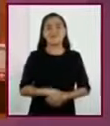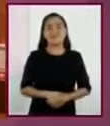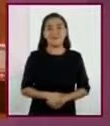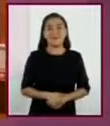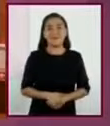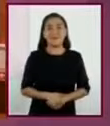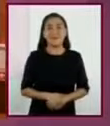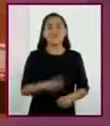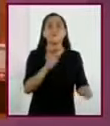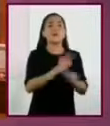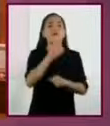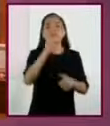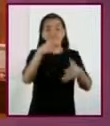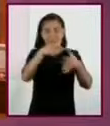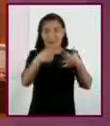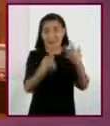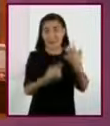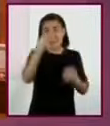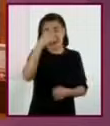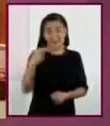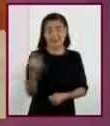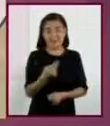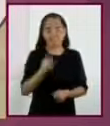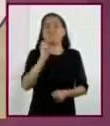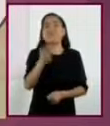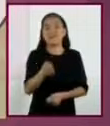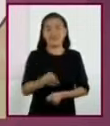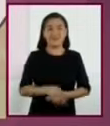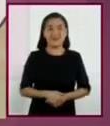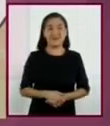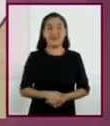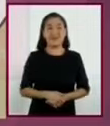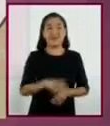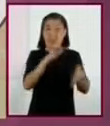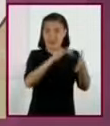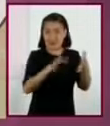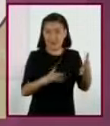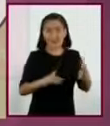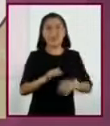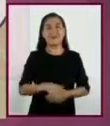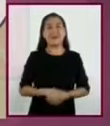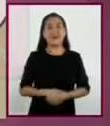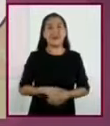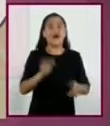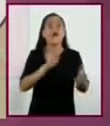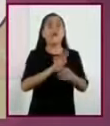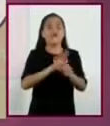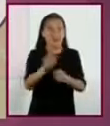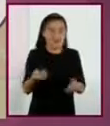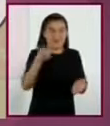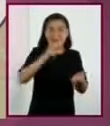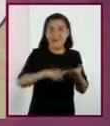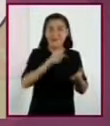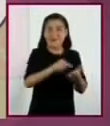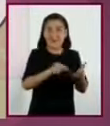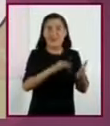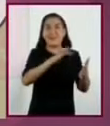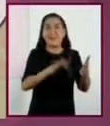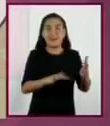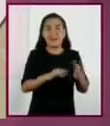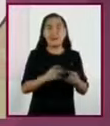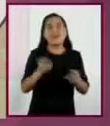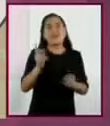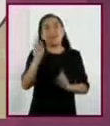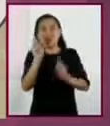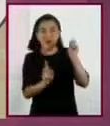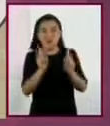Los ingredientes que necesitamos son un texto, el contexto de la lectura, hipótesis